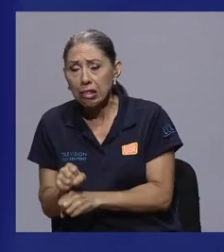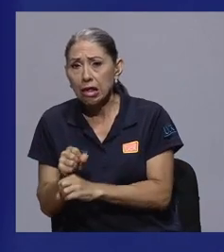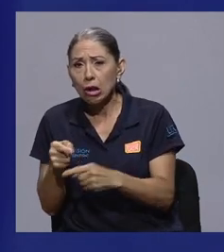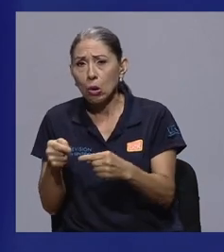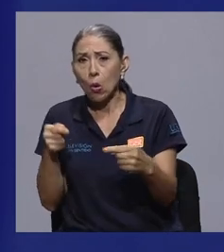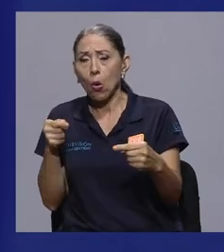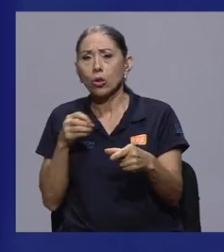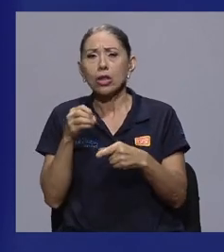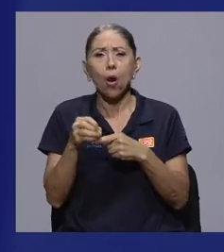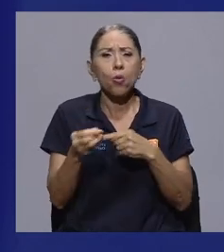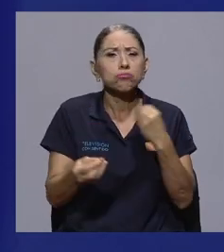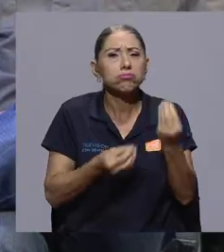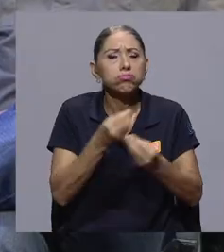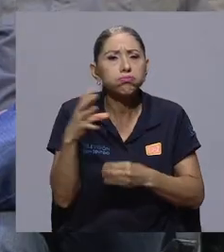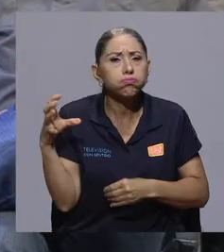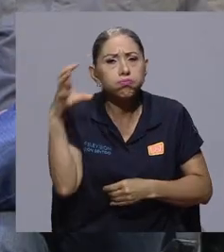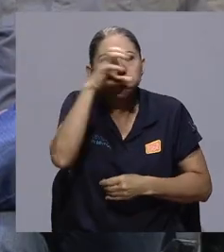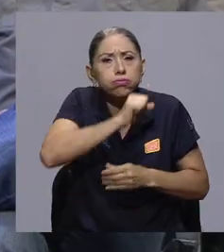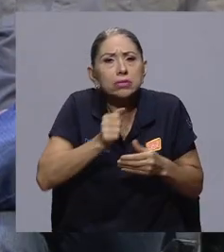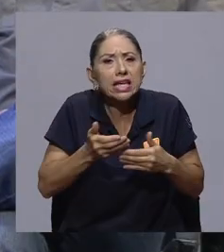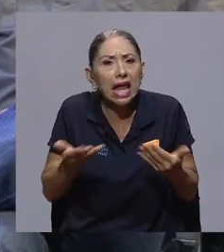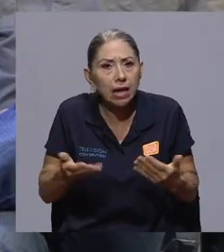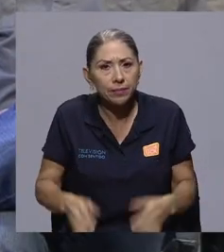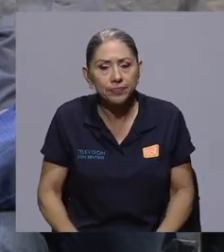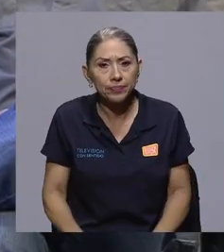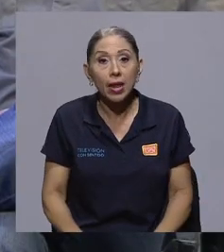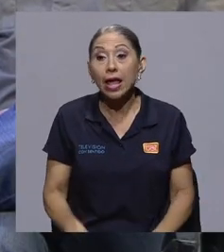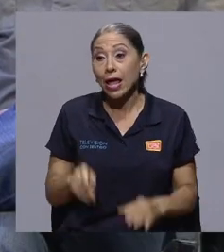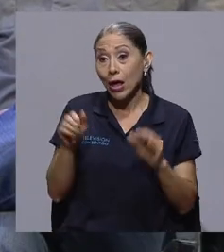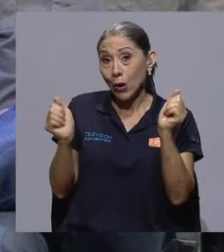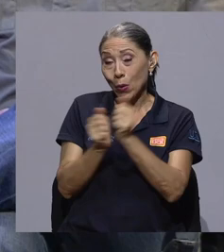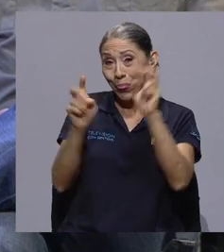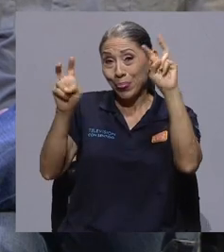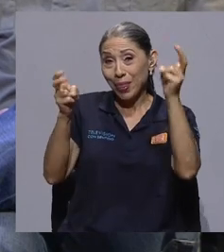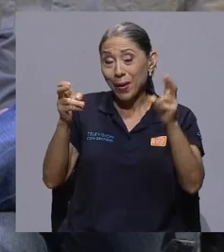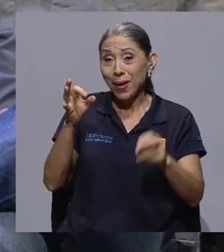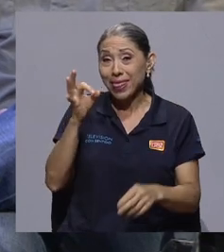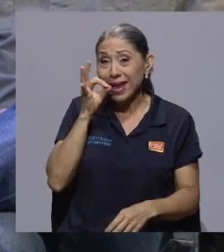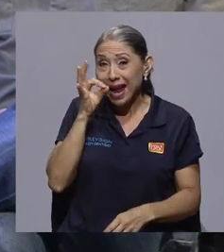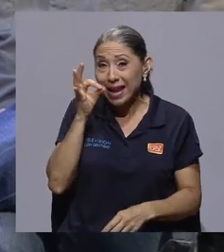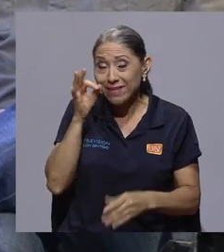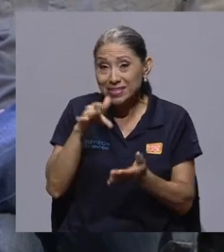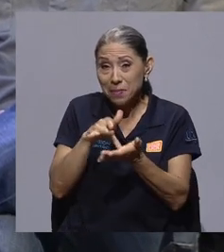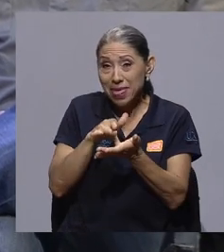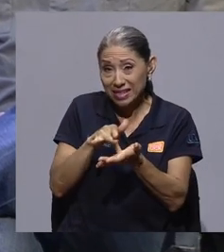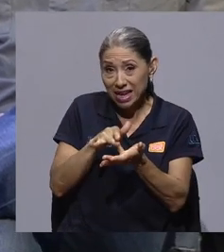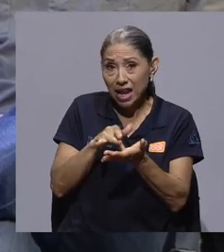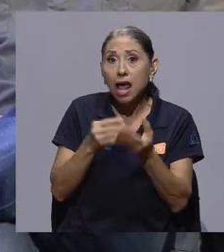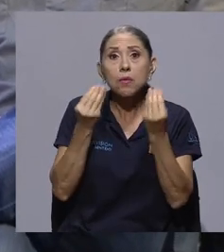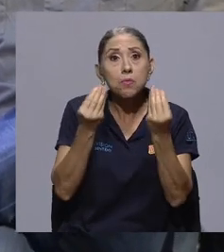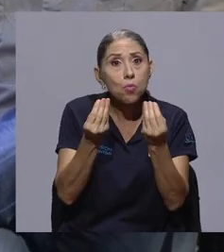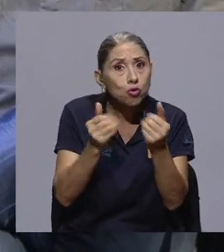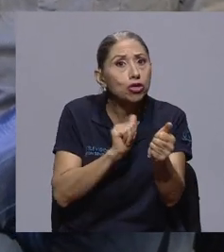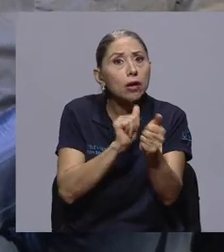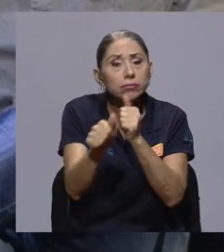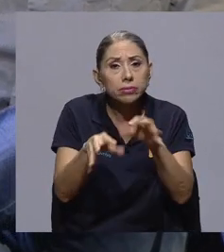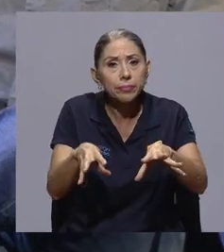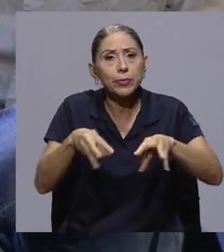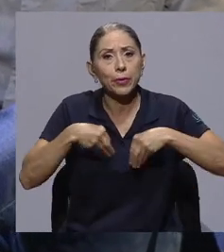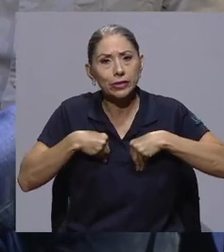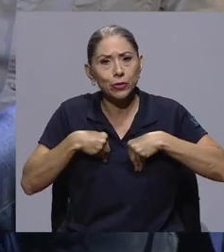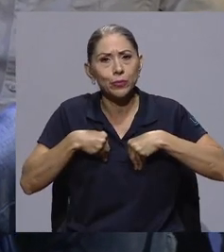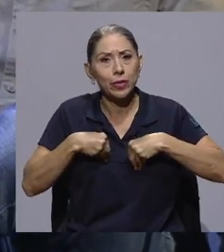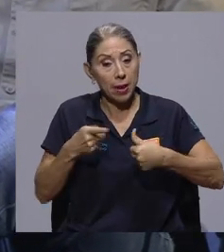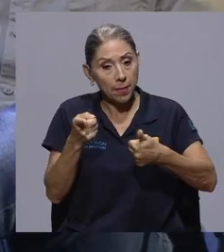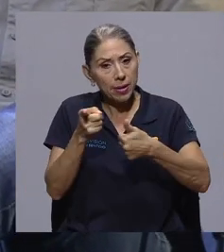¿Qué es un poco lo que han descubierto? Lo que vemos es que con el tema de cannabis medicinal hay mucha aprobación. Y